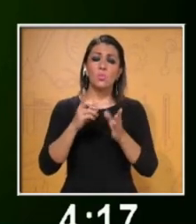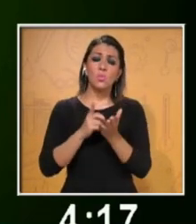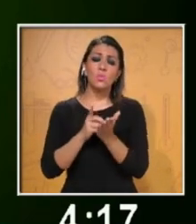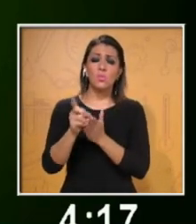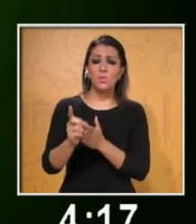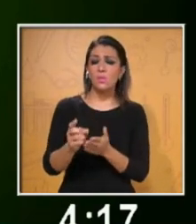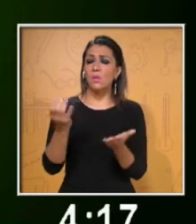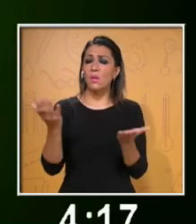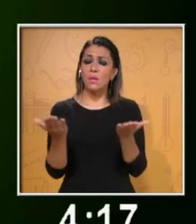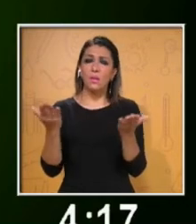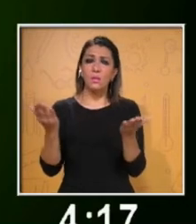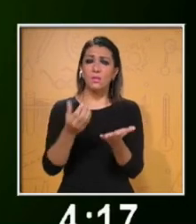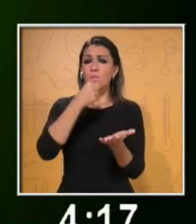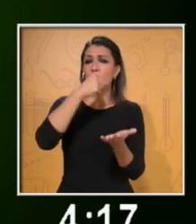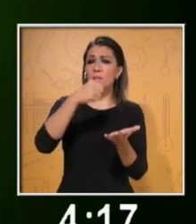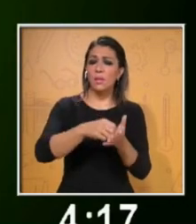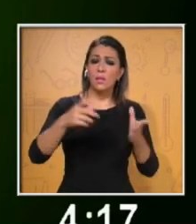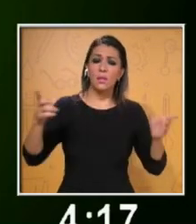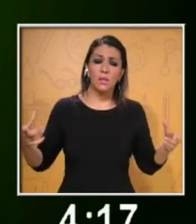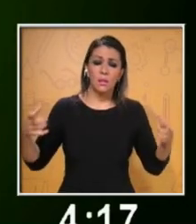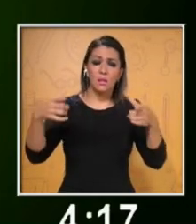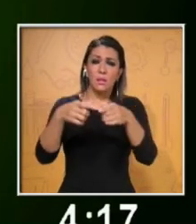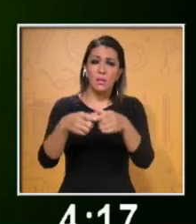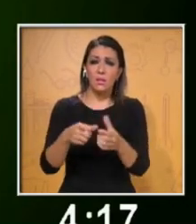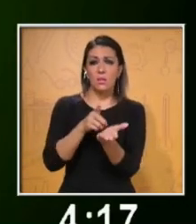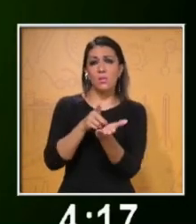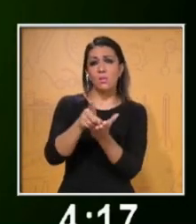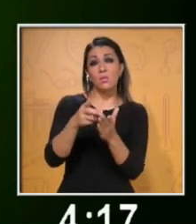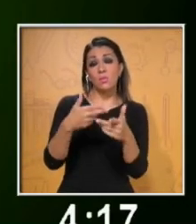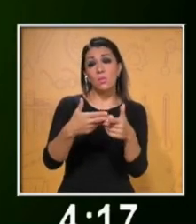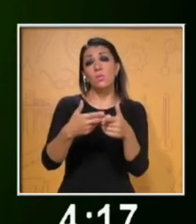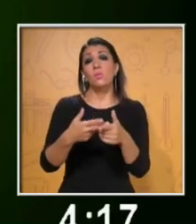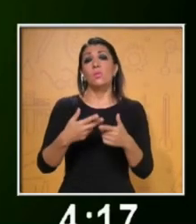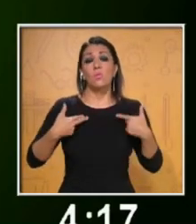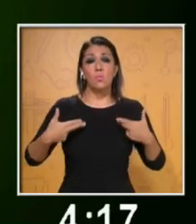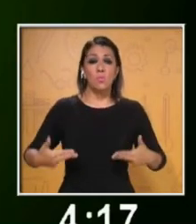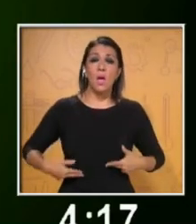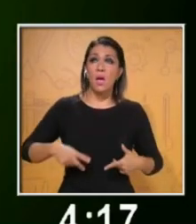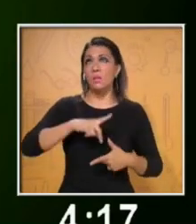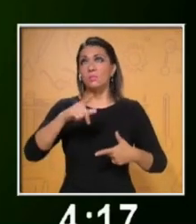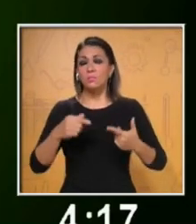englobaran todos los derechos humanos? Después de la Segunda Guerra Mundial.